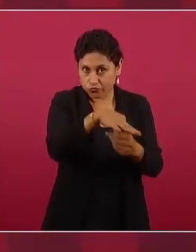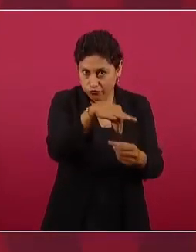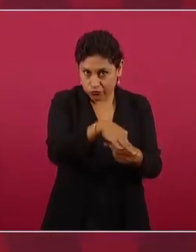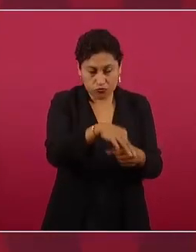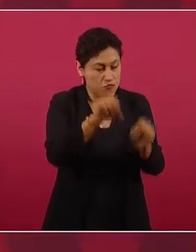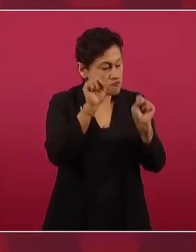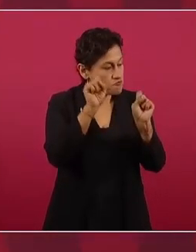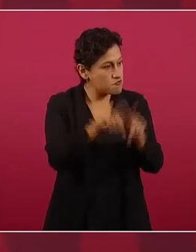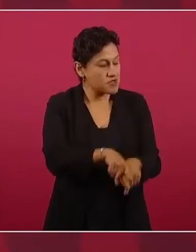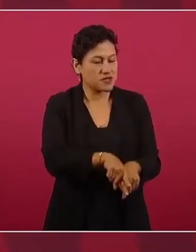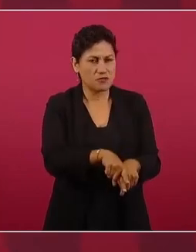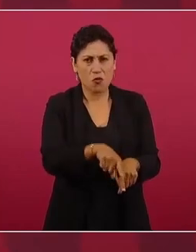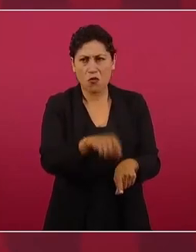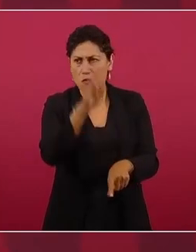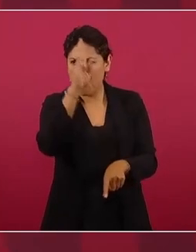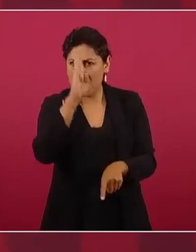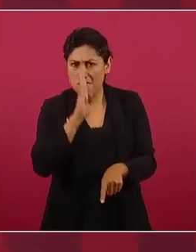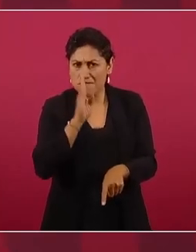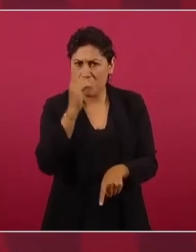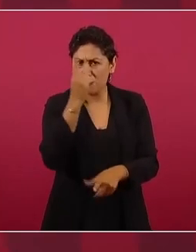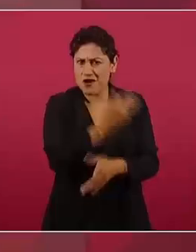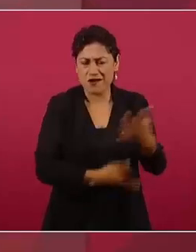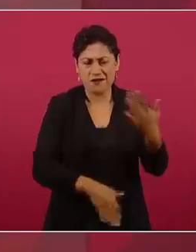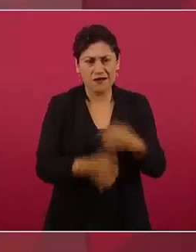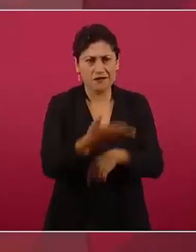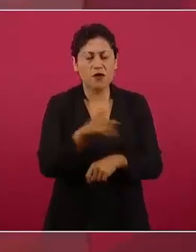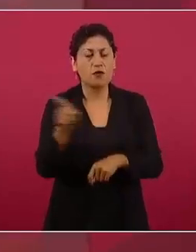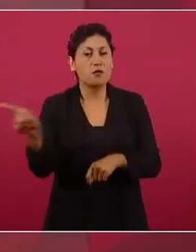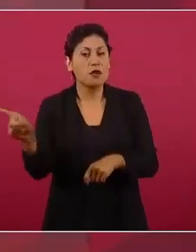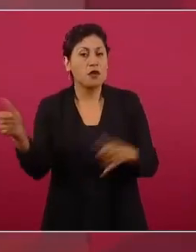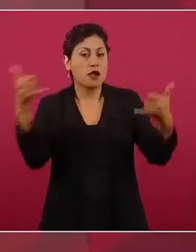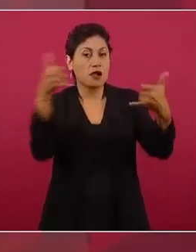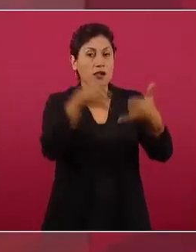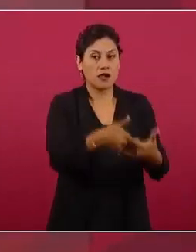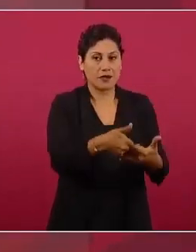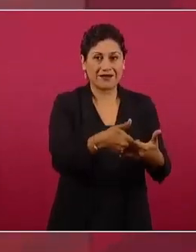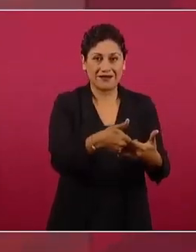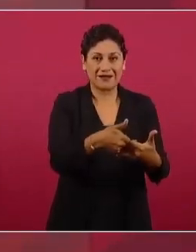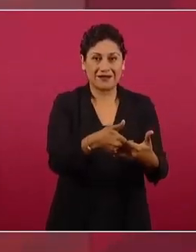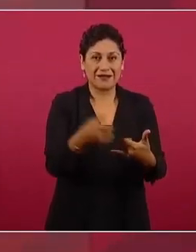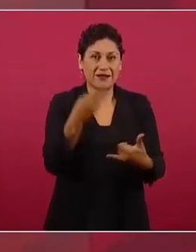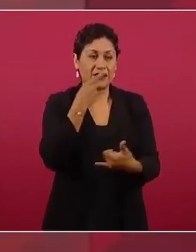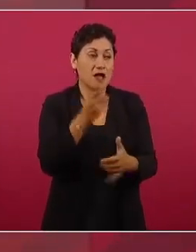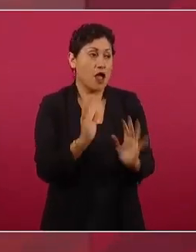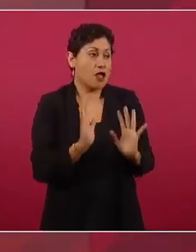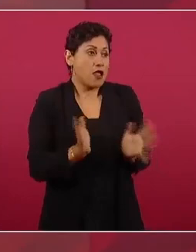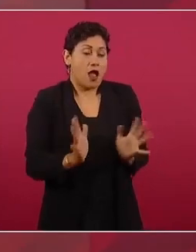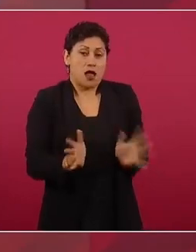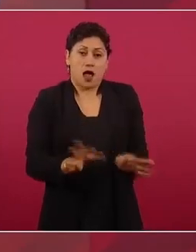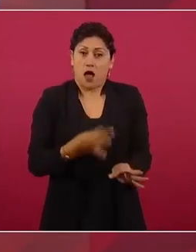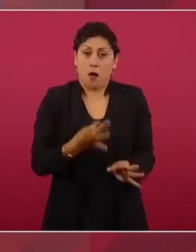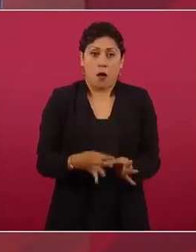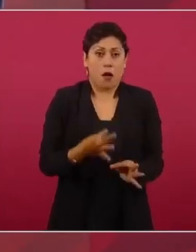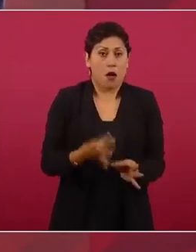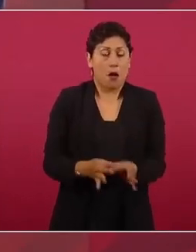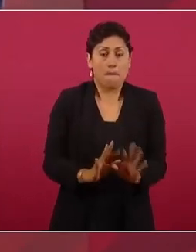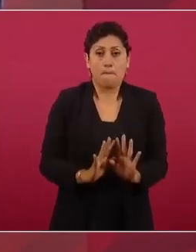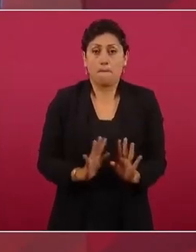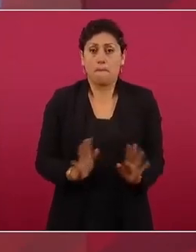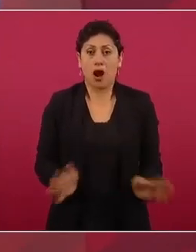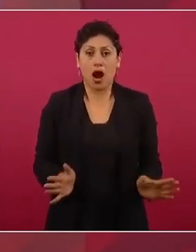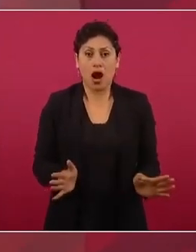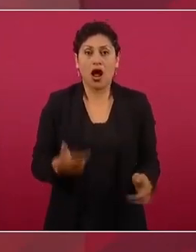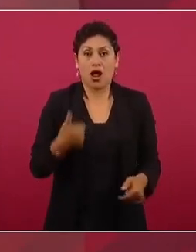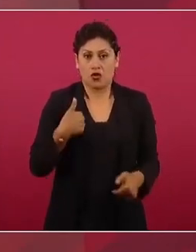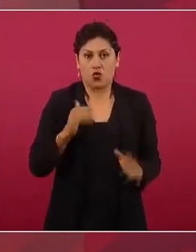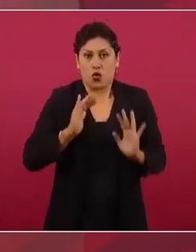una de la tarde, diciéndole pues ya está todo esto, ya hablé con los